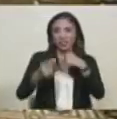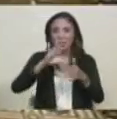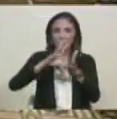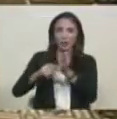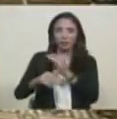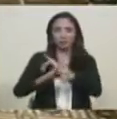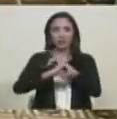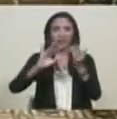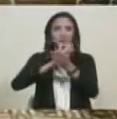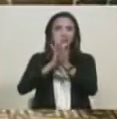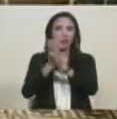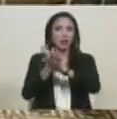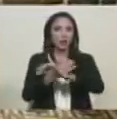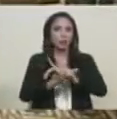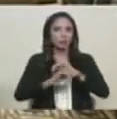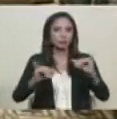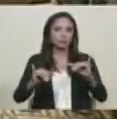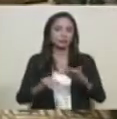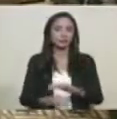criminales.